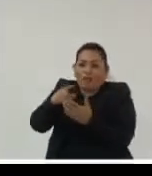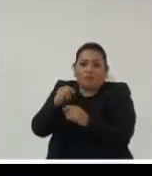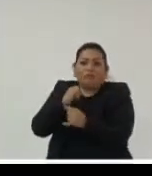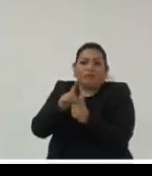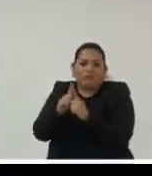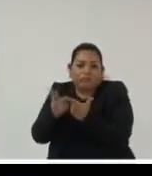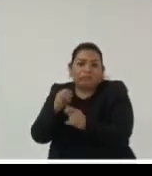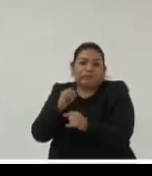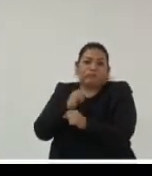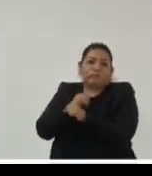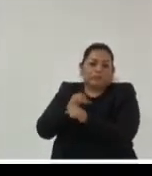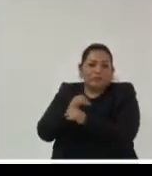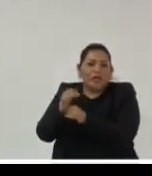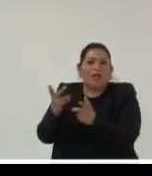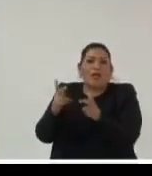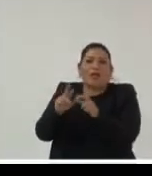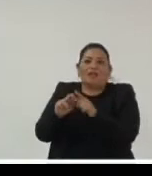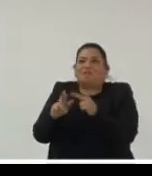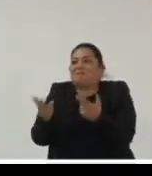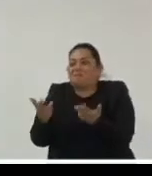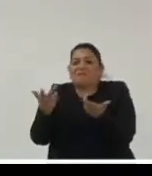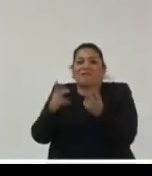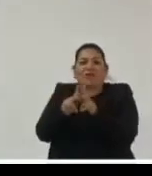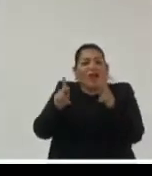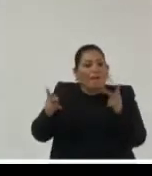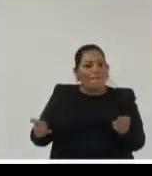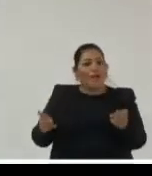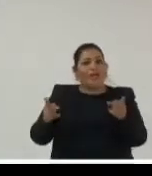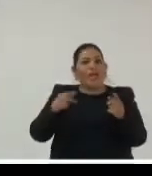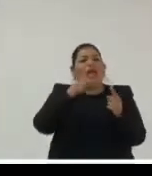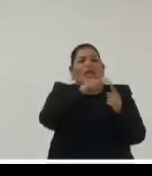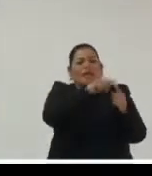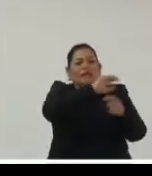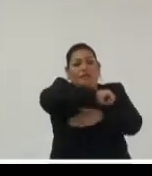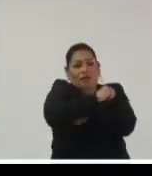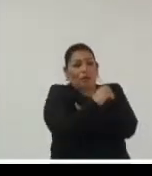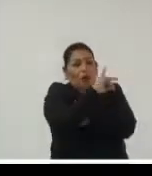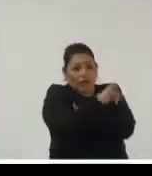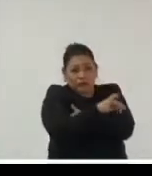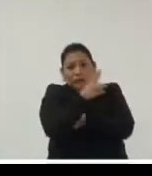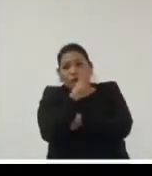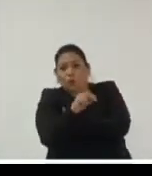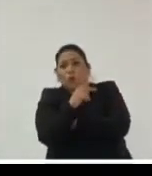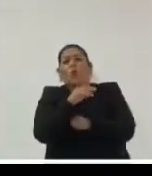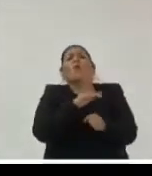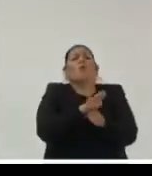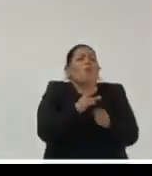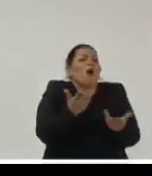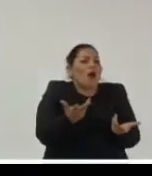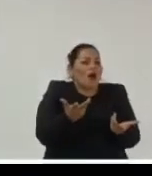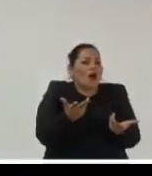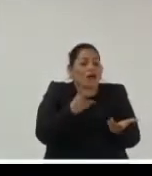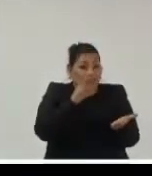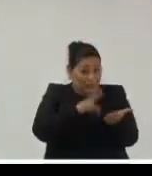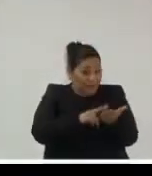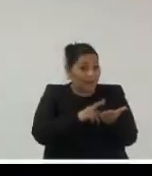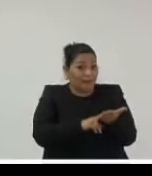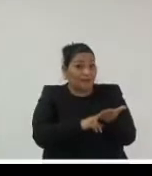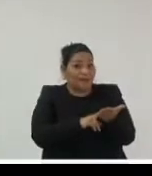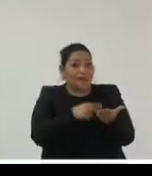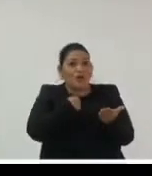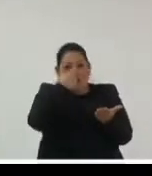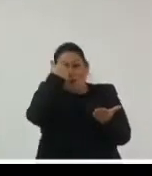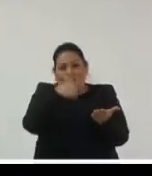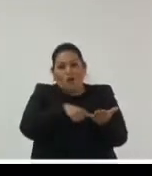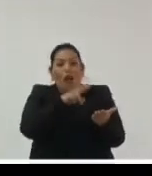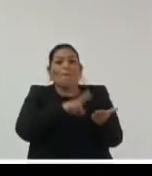investigaciones y entonces que de eso es lo que tenemos que guardar y que quede y que sea verdaderamente valioso verdad y yo creo que aquí hay un